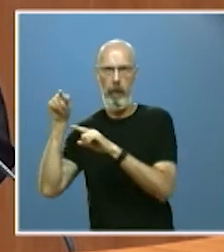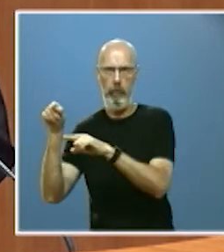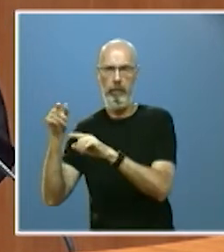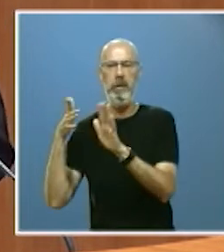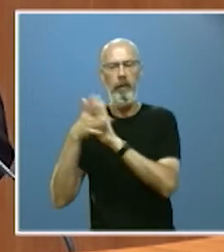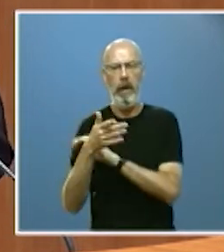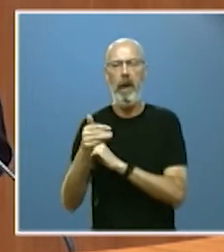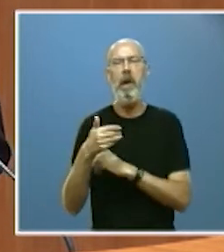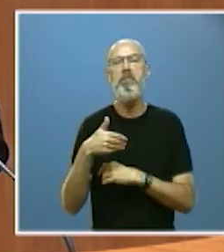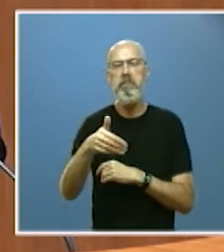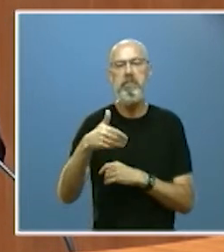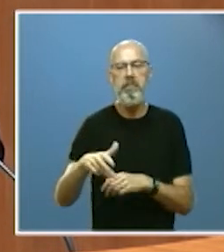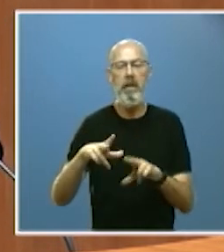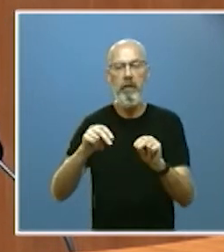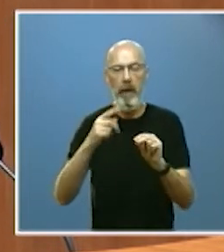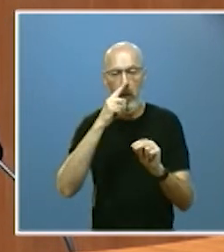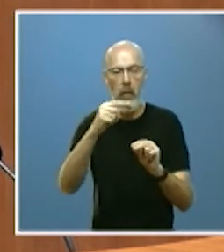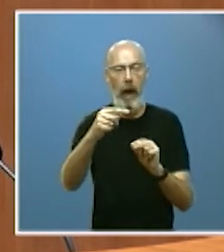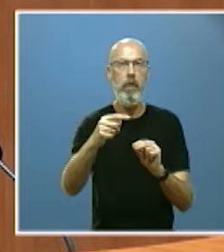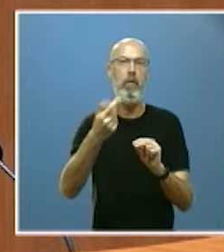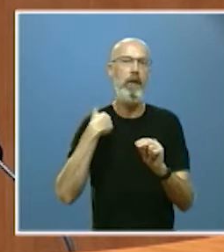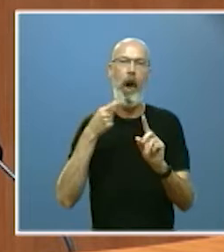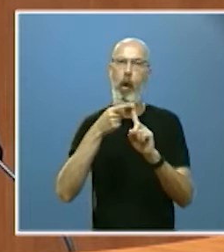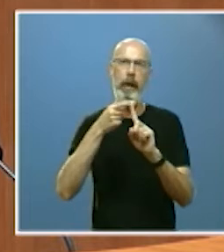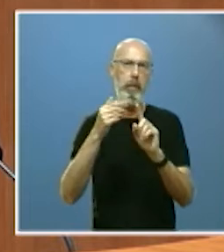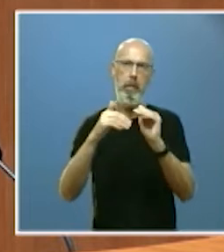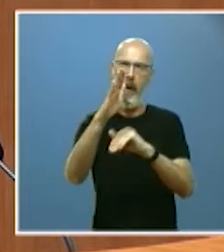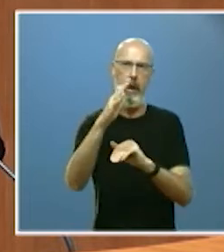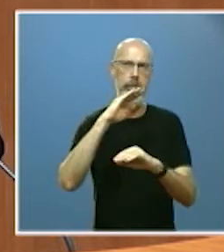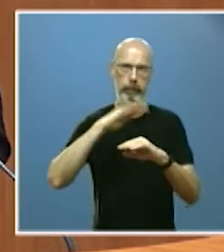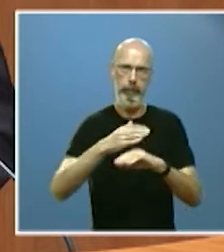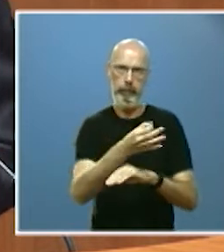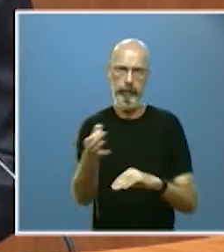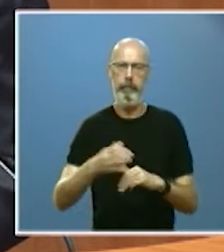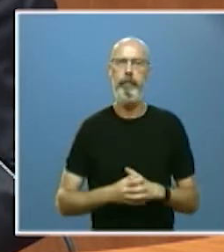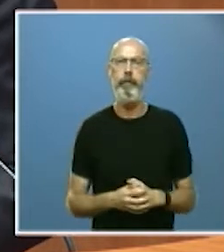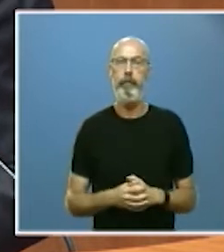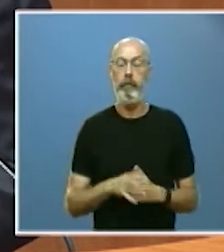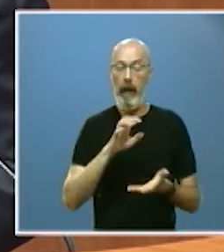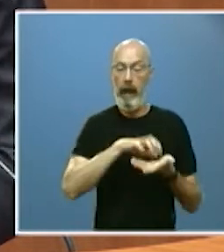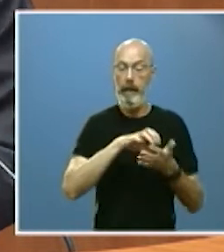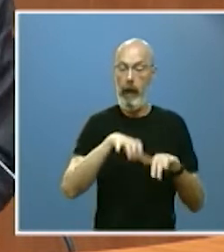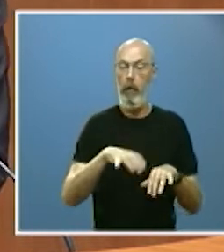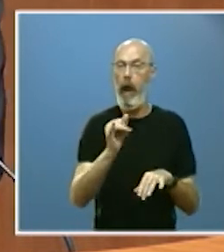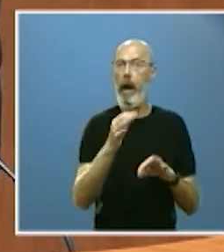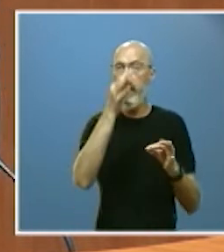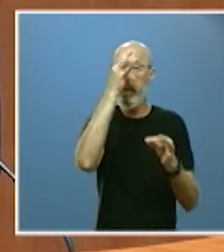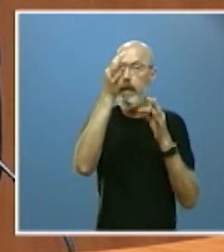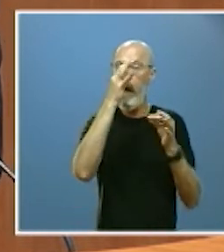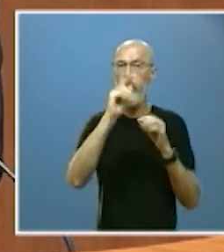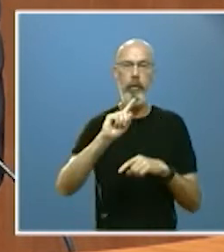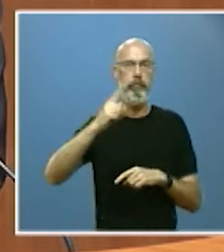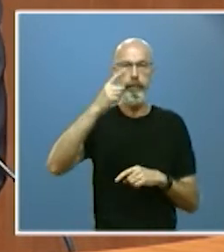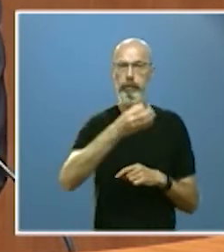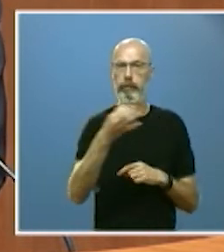apunta que superaremos con creces los objetivos establecidos. Castilla y León presenta también hoy cifras récord de